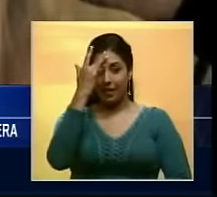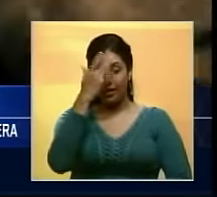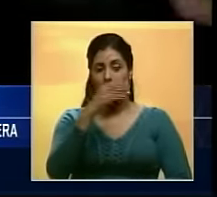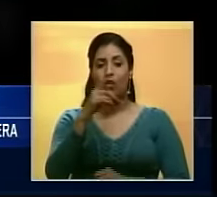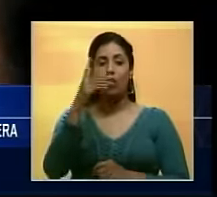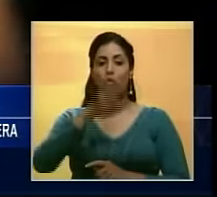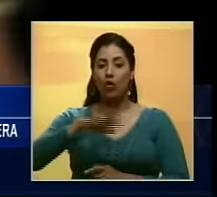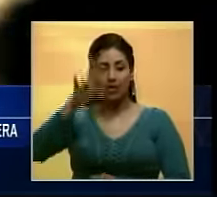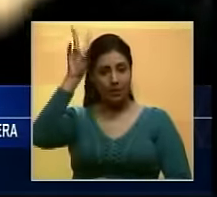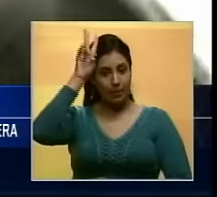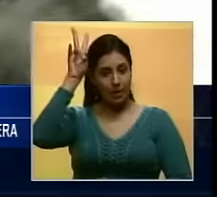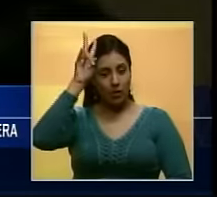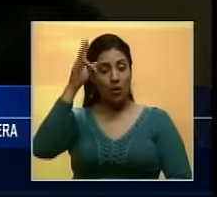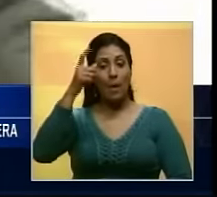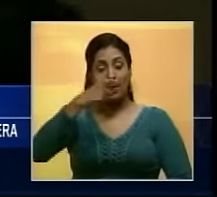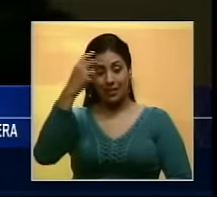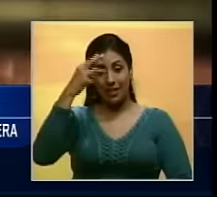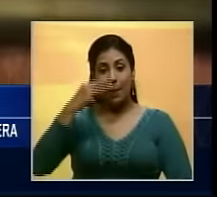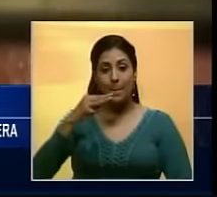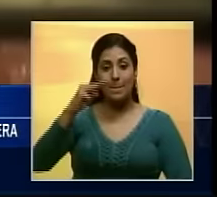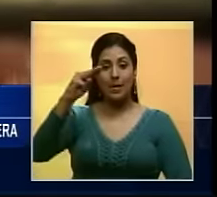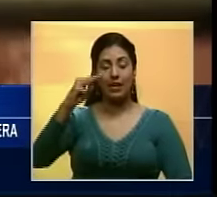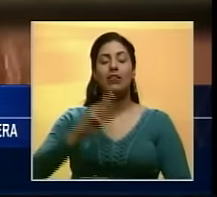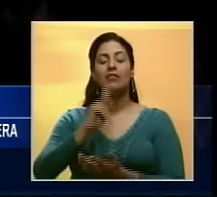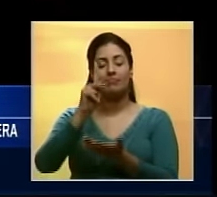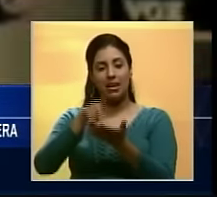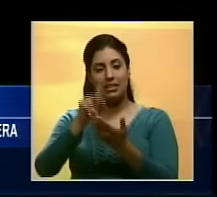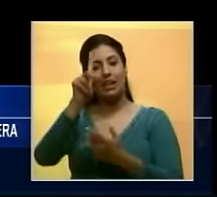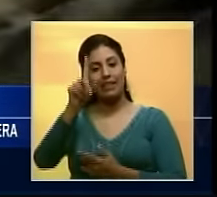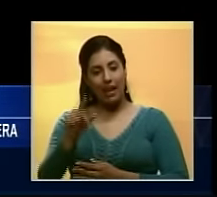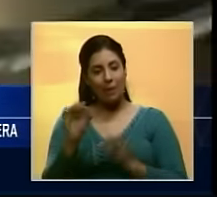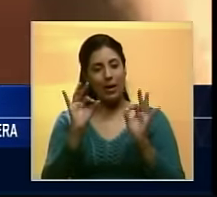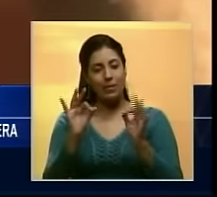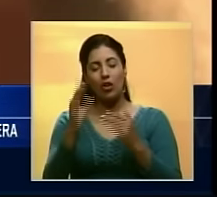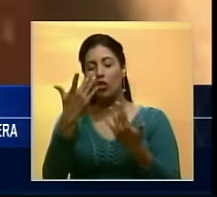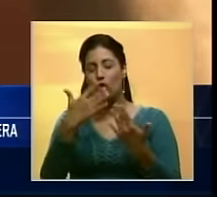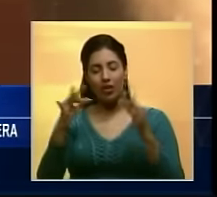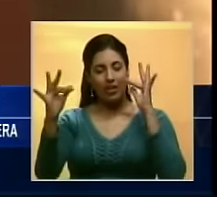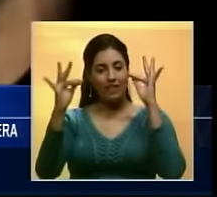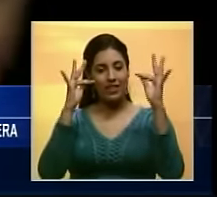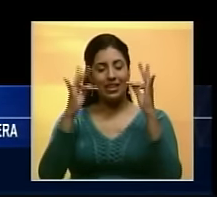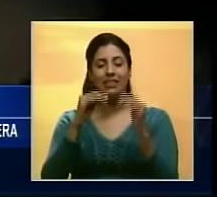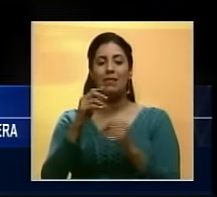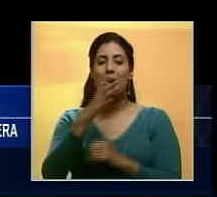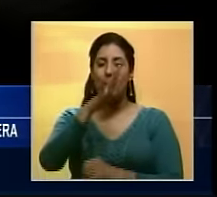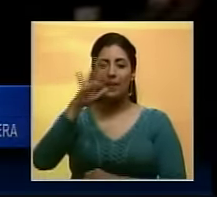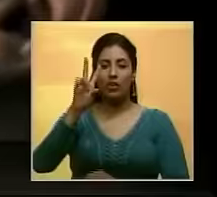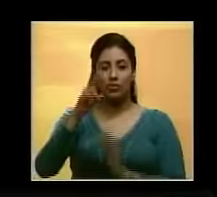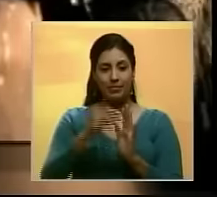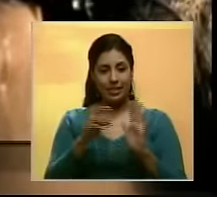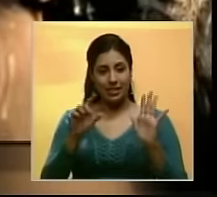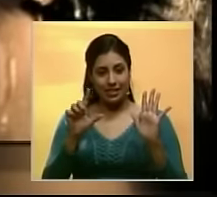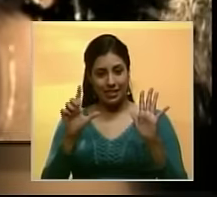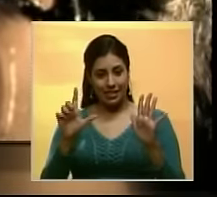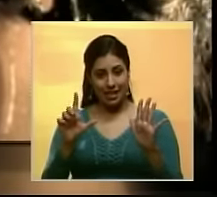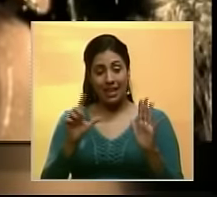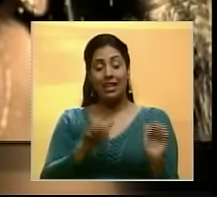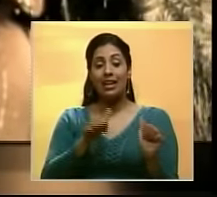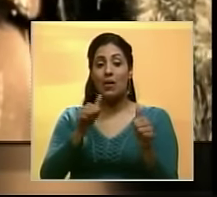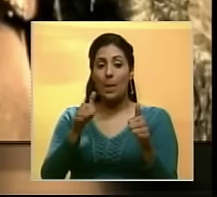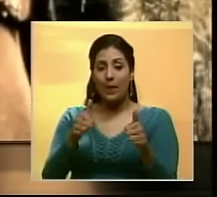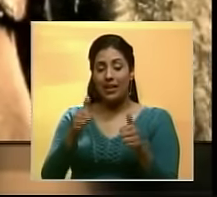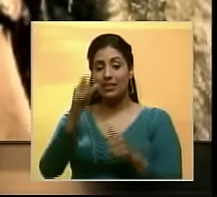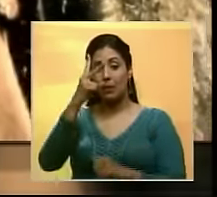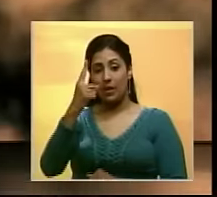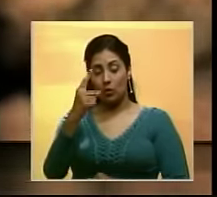en Lima, Perú. Los mexicanos también tendrán una participación especial en el Festival de Día del Mar 2017, que se celebrará